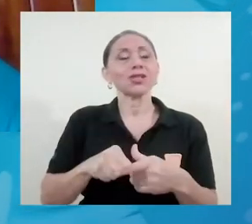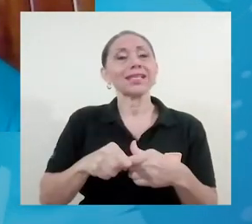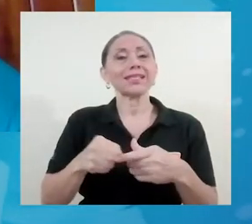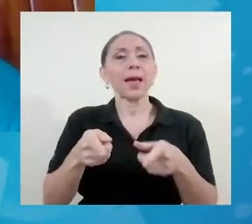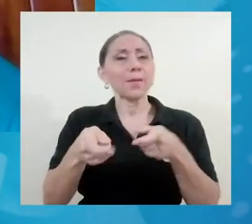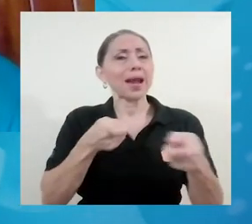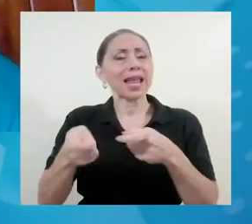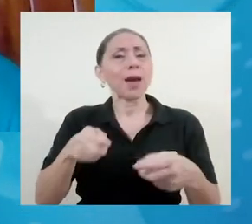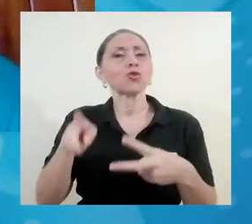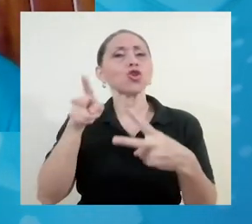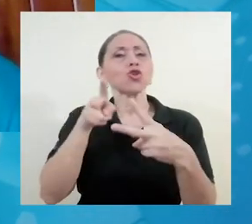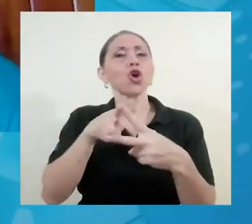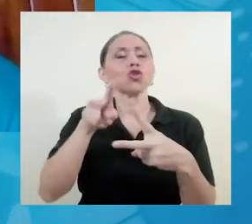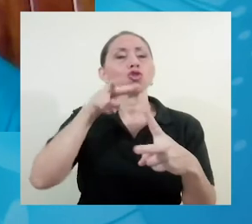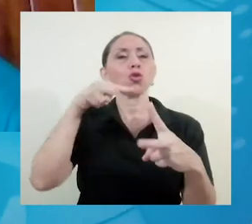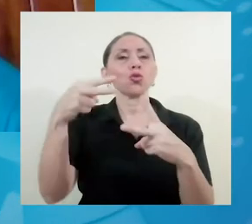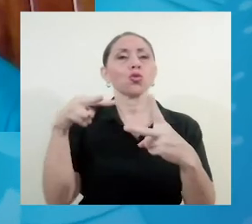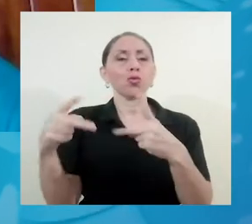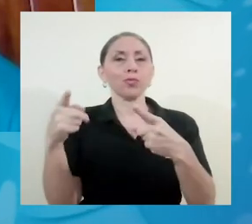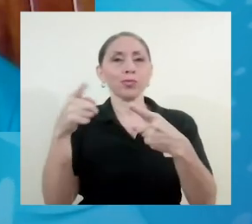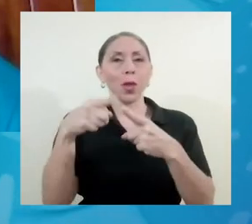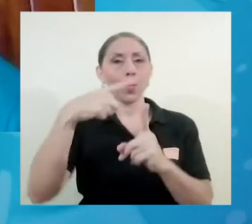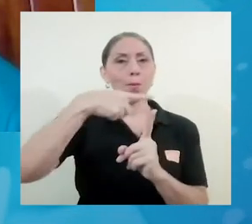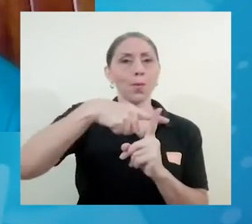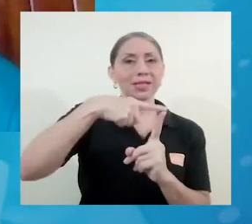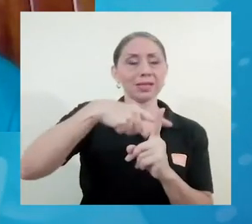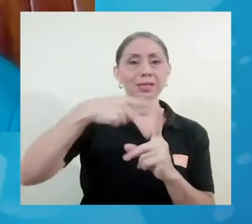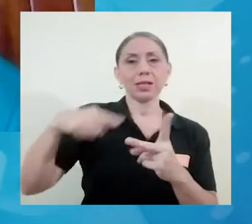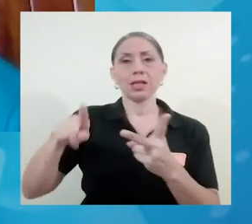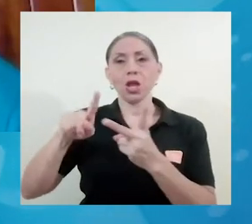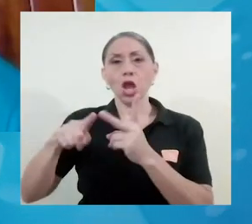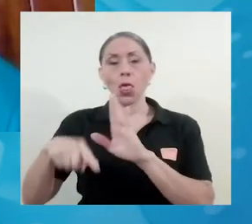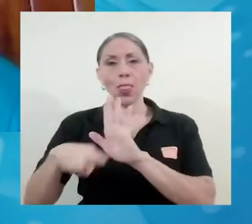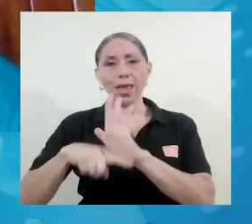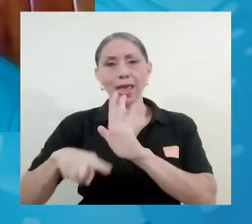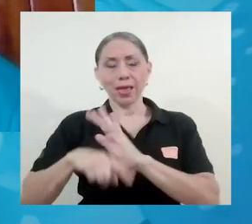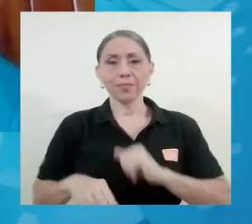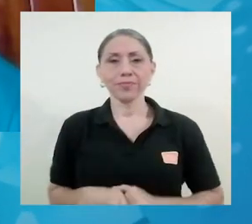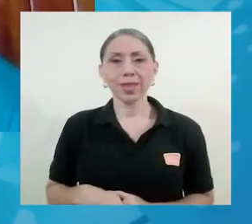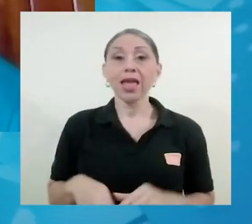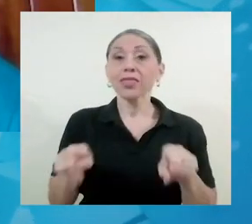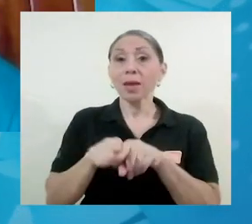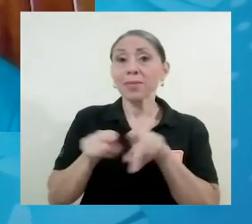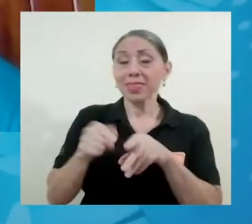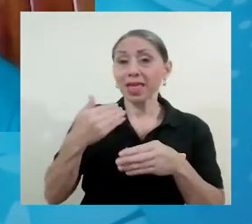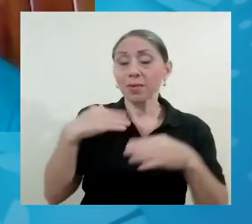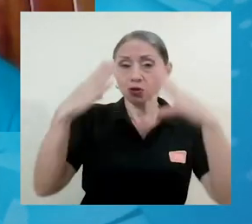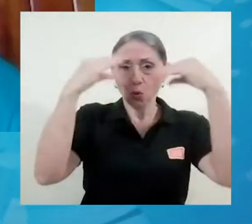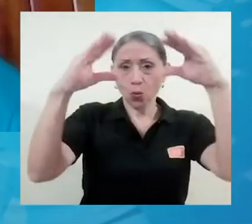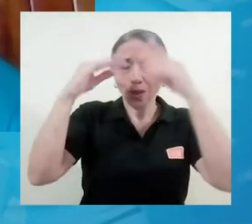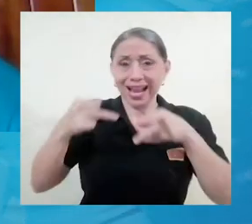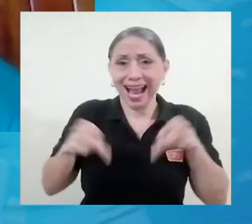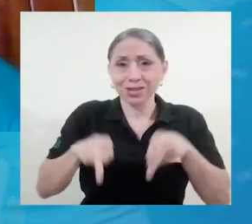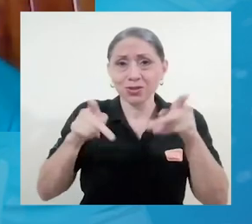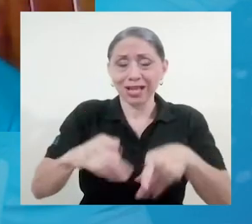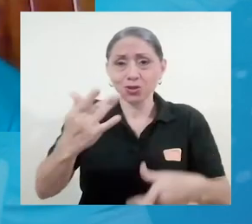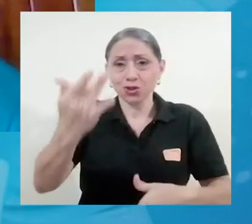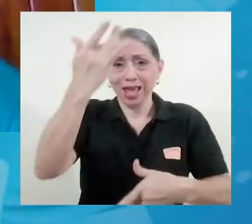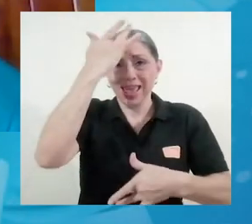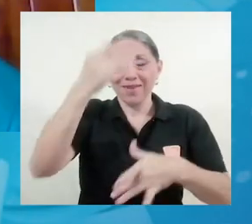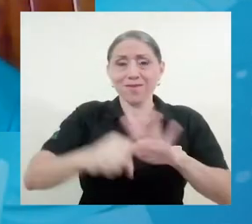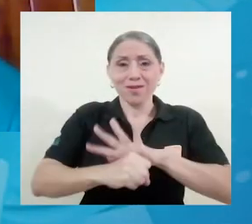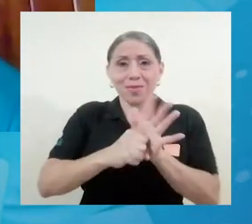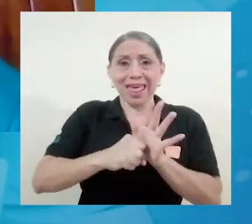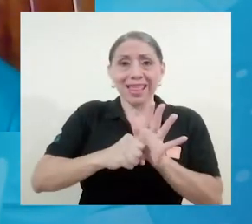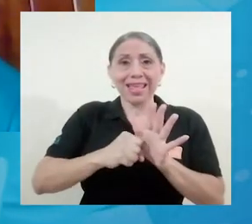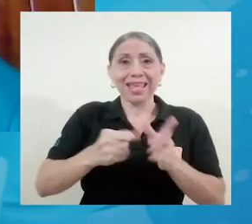pesimista. Adicional a eso, también tenemos lo que es la extinción o el comportamiento de los casos diarios en función de la segunda ola, que es lo